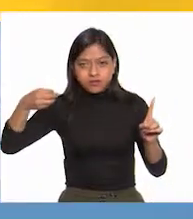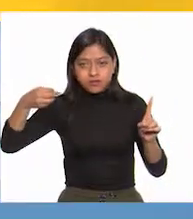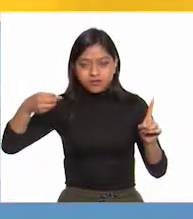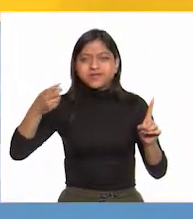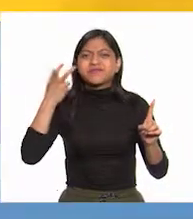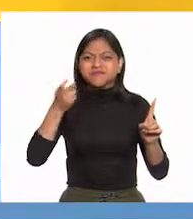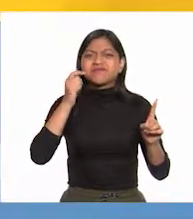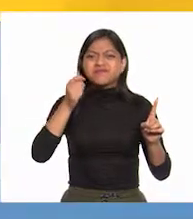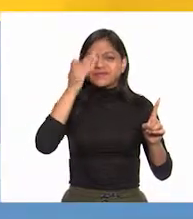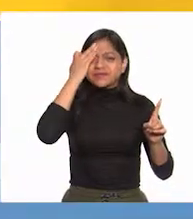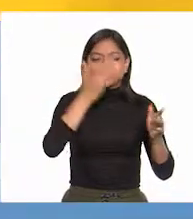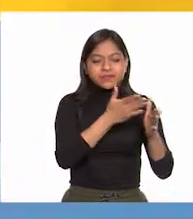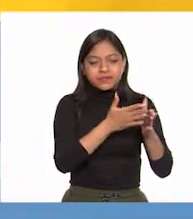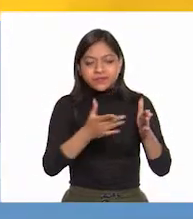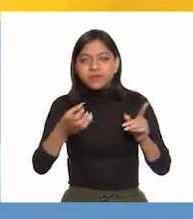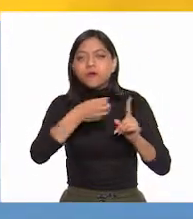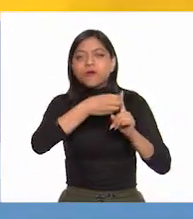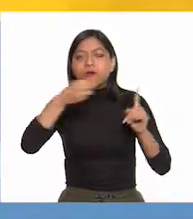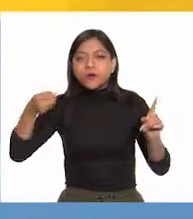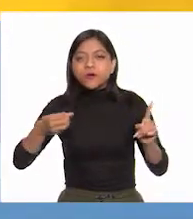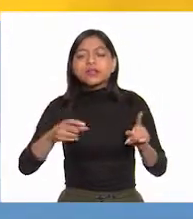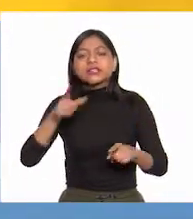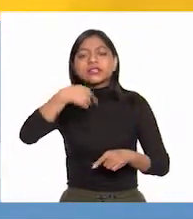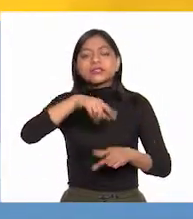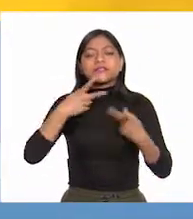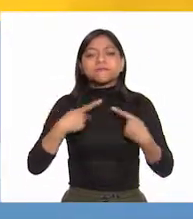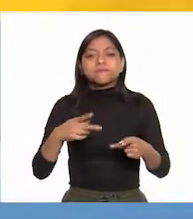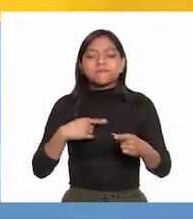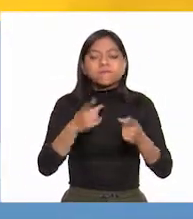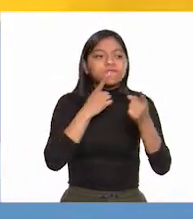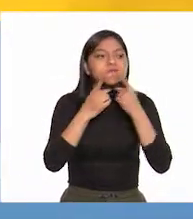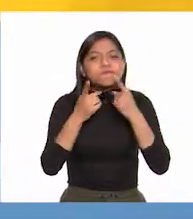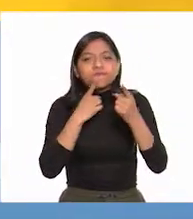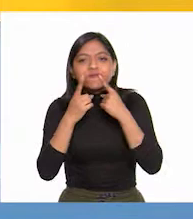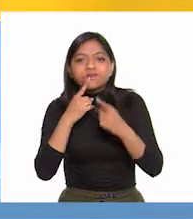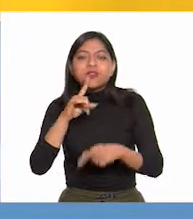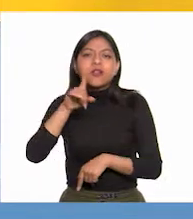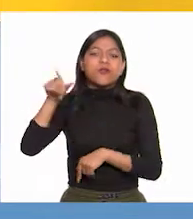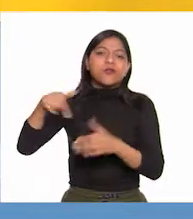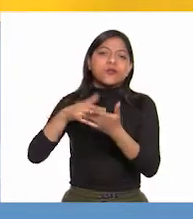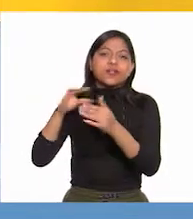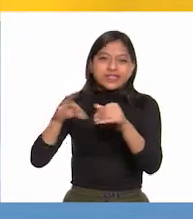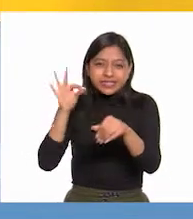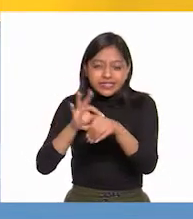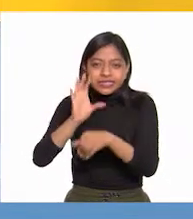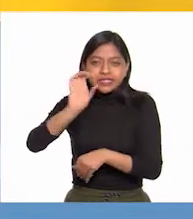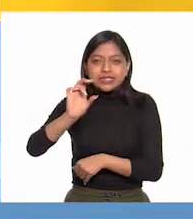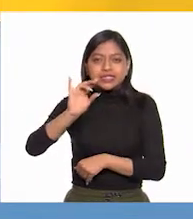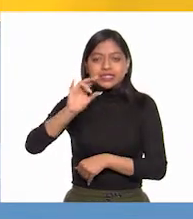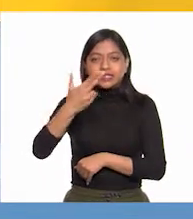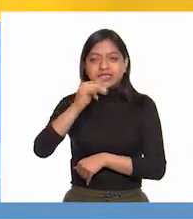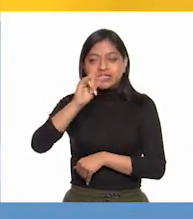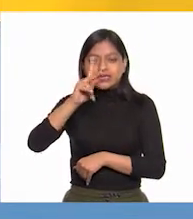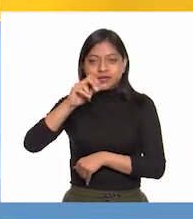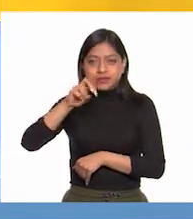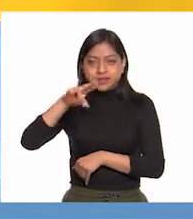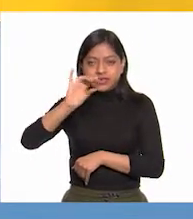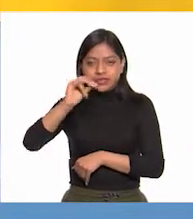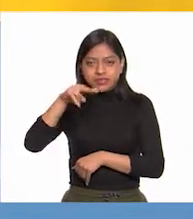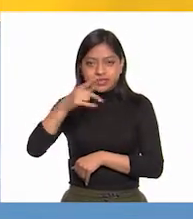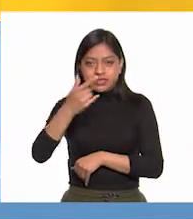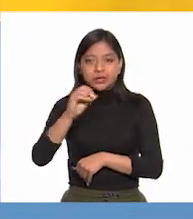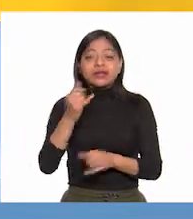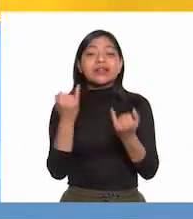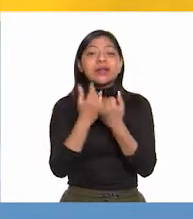En esta etapa se organizó un congreso en Chilpancingo y en el año de 1813 se promulgó el documento